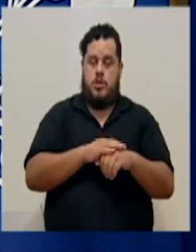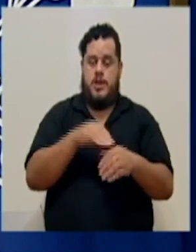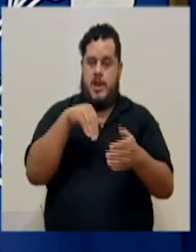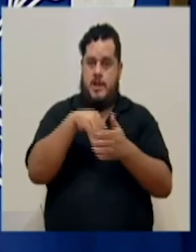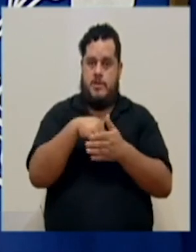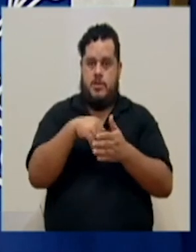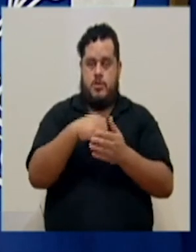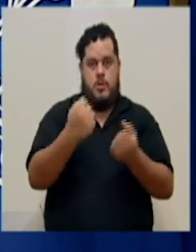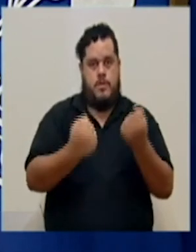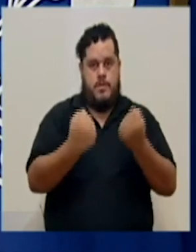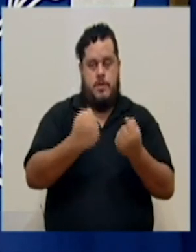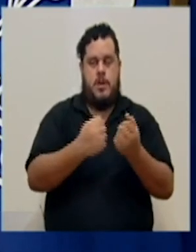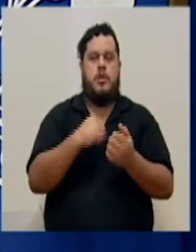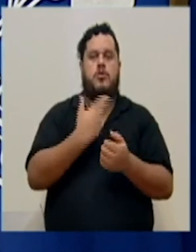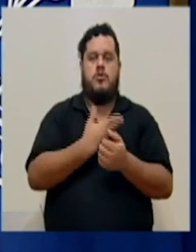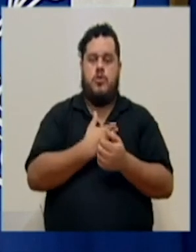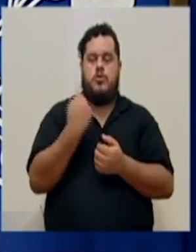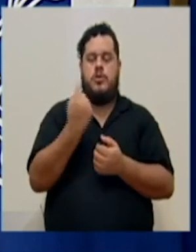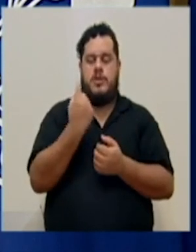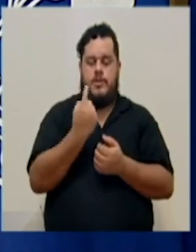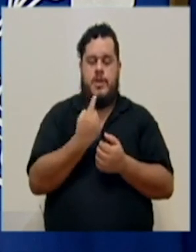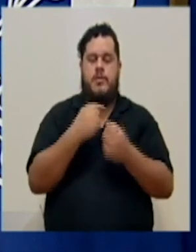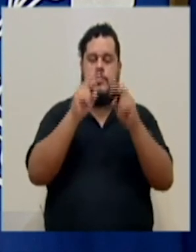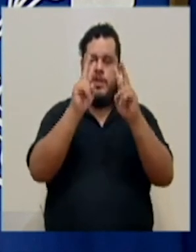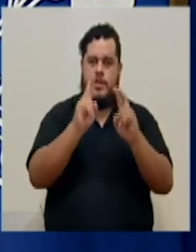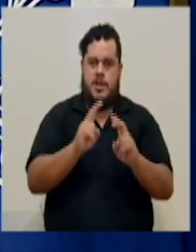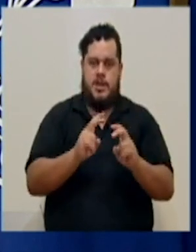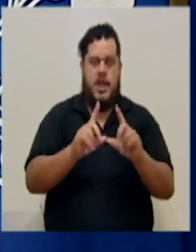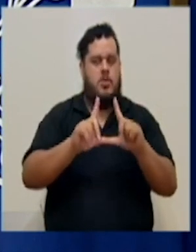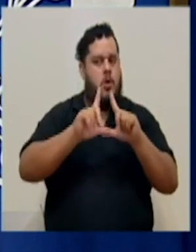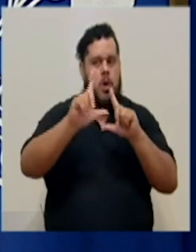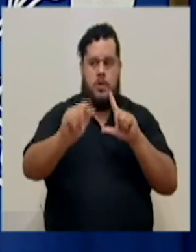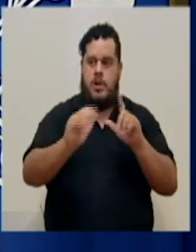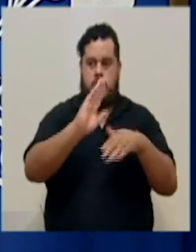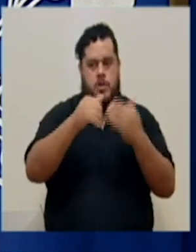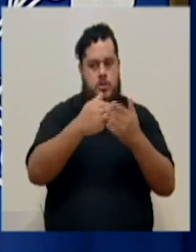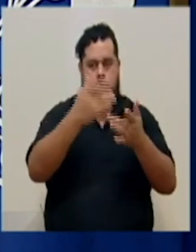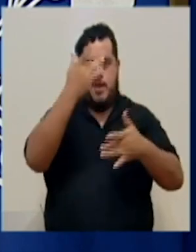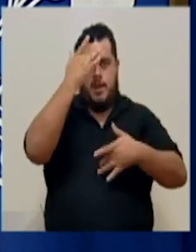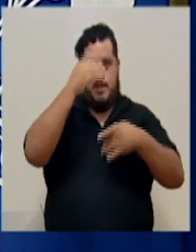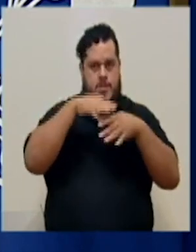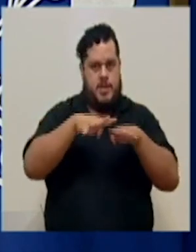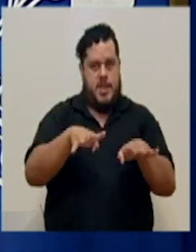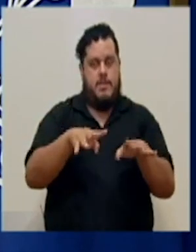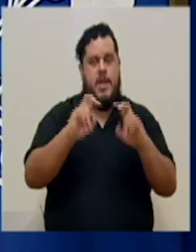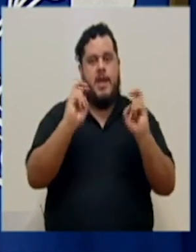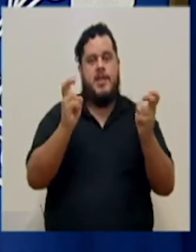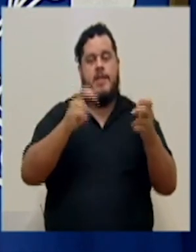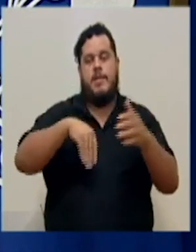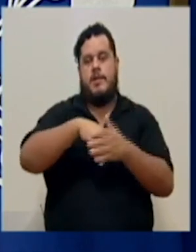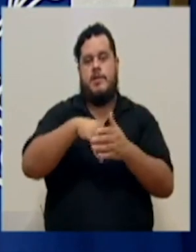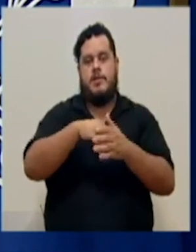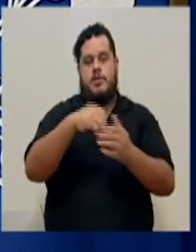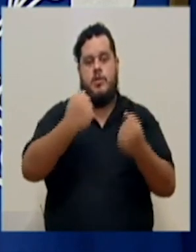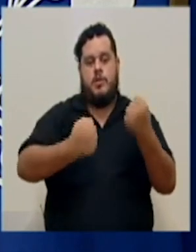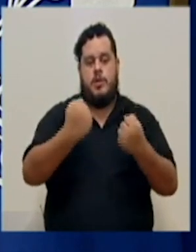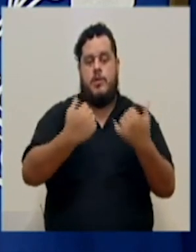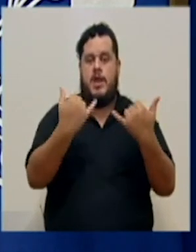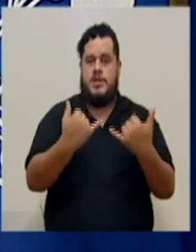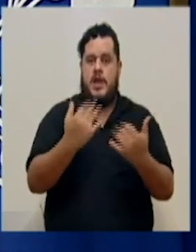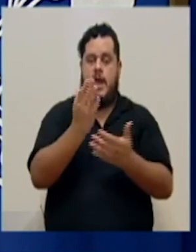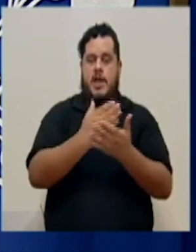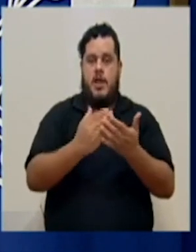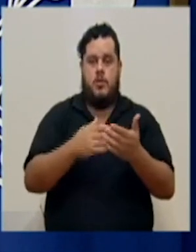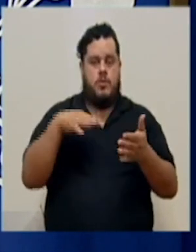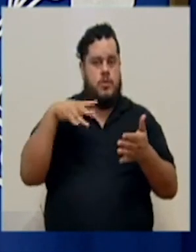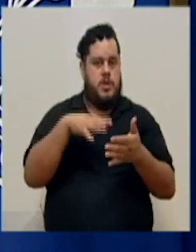restricción vehicular, nosotros hemos ido analizando a lo largo de toda la pandemia el tema de la restricción vehicular. Ya hay algunos estudios que